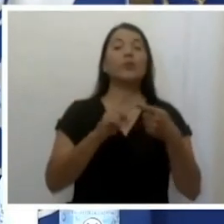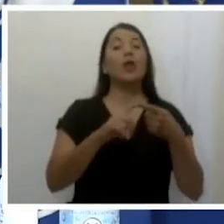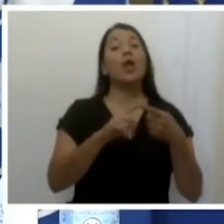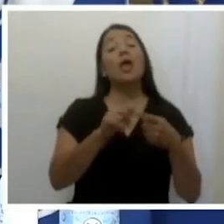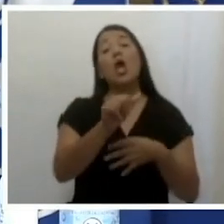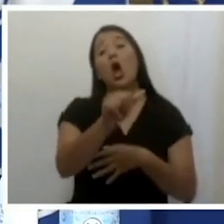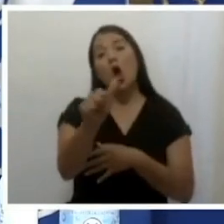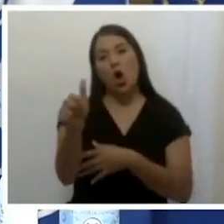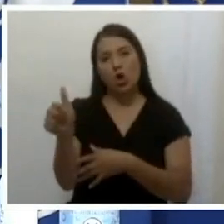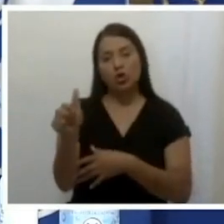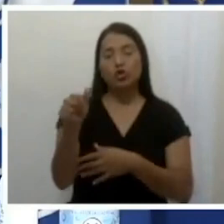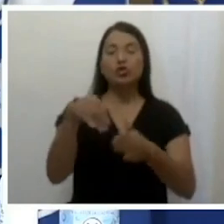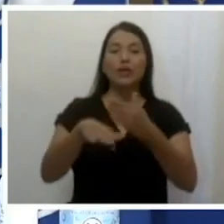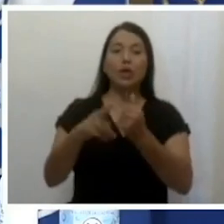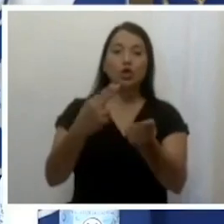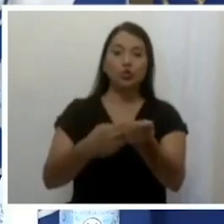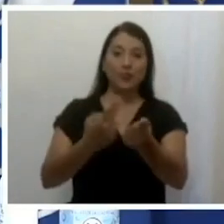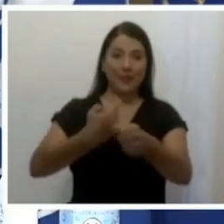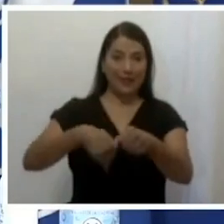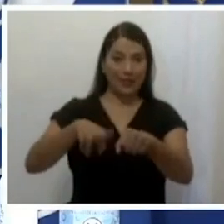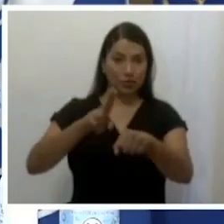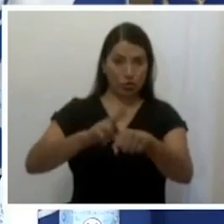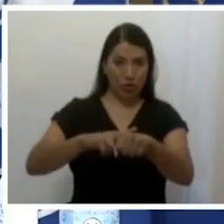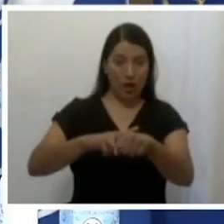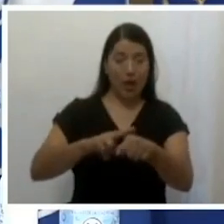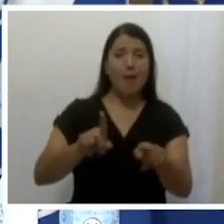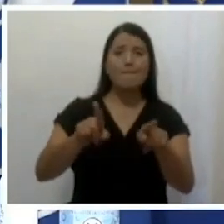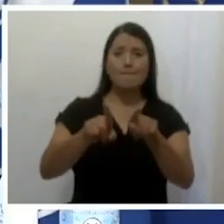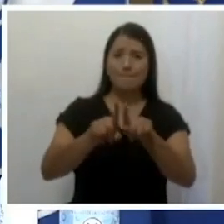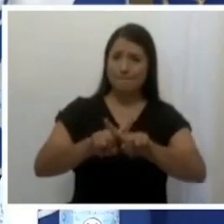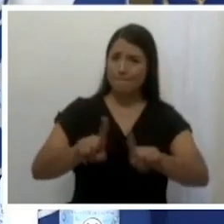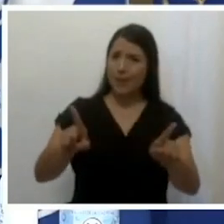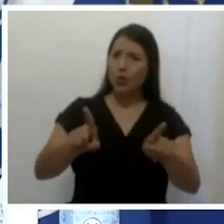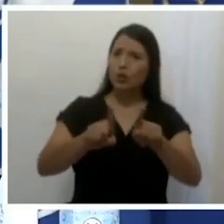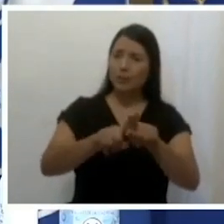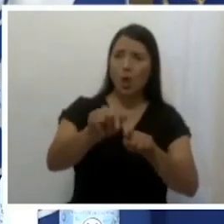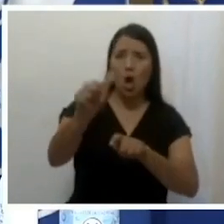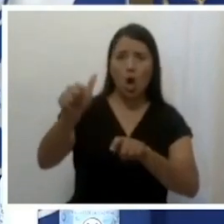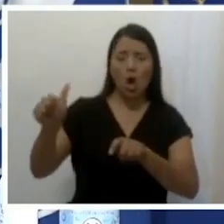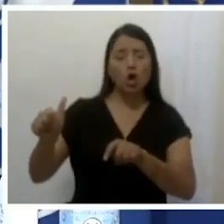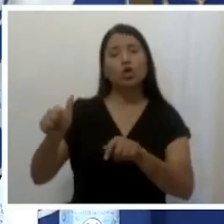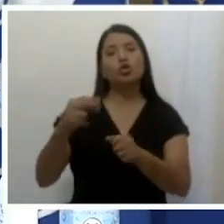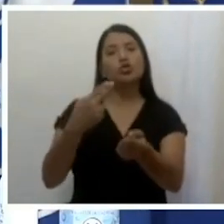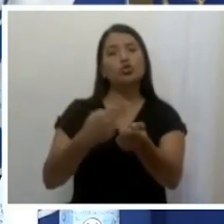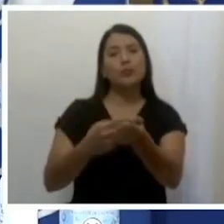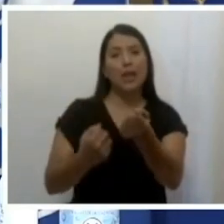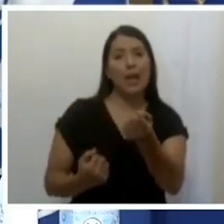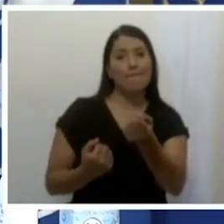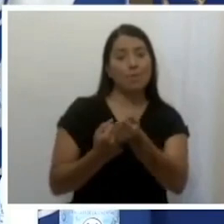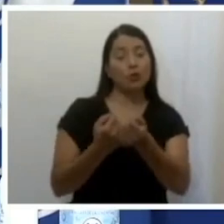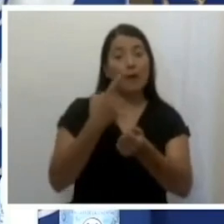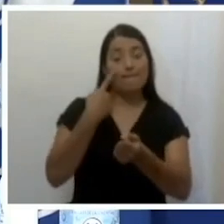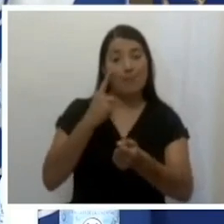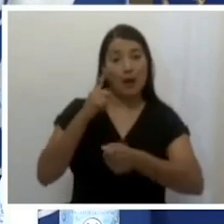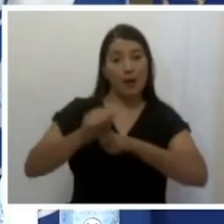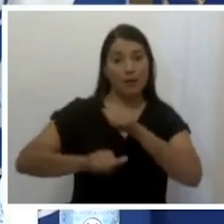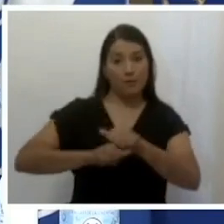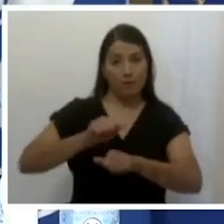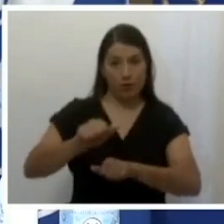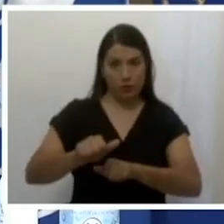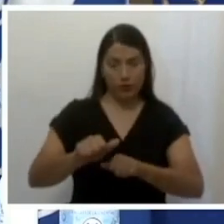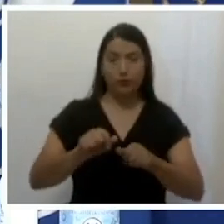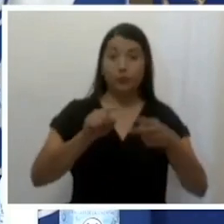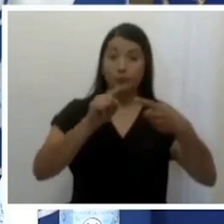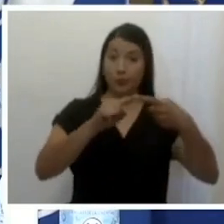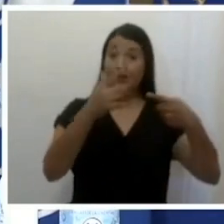principalmente los nacionales, pero también hay otros hospitales que están apoyando en este gran esfuerzo. Volvamos a las